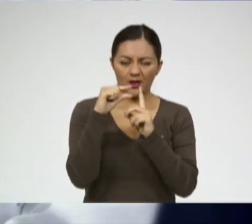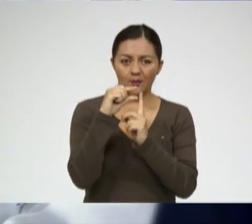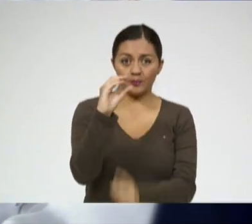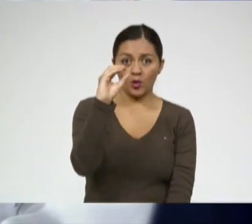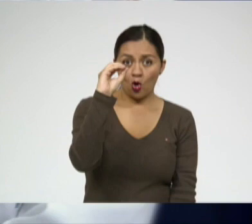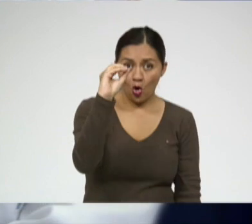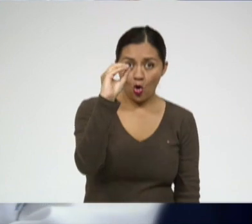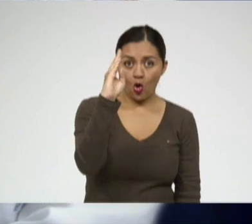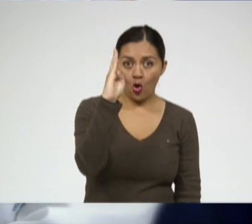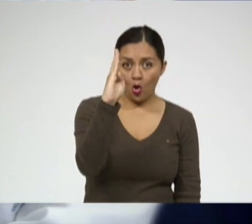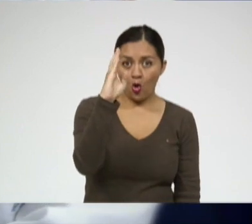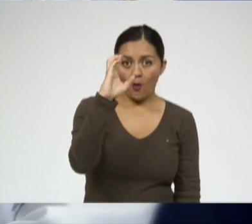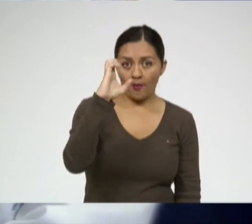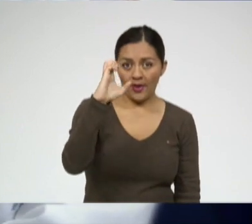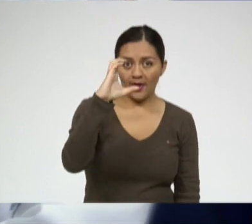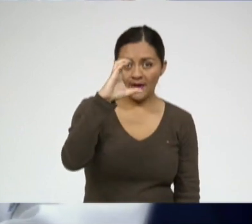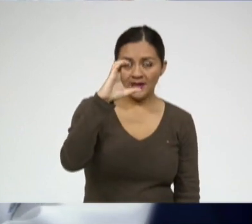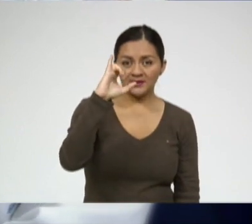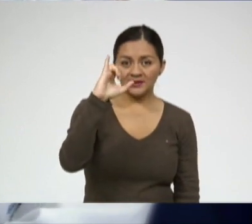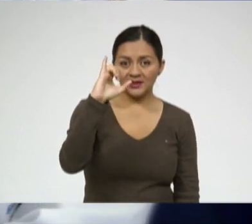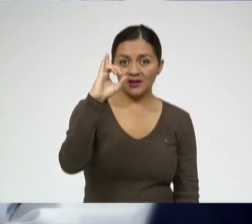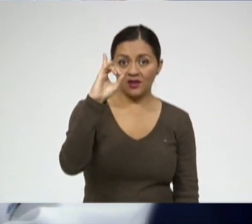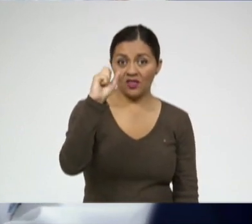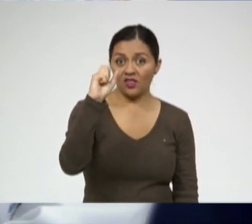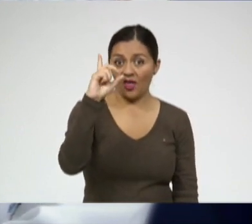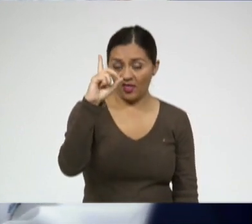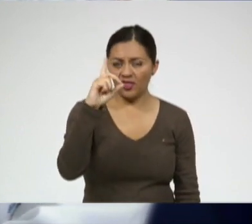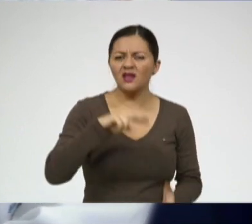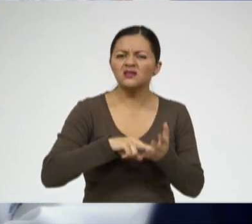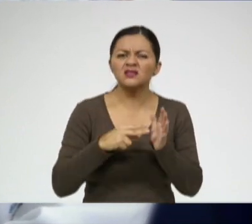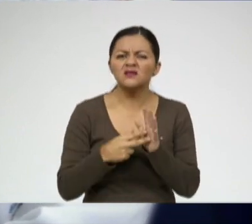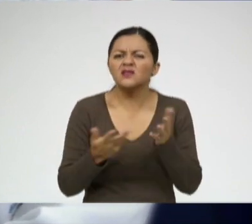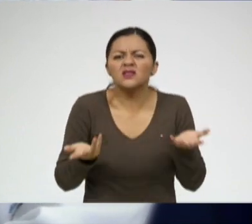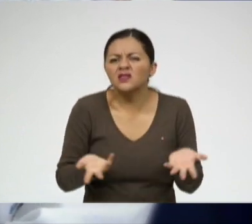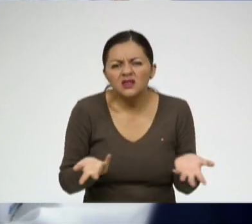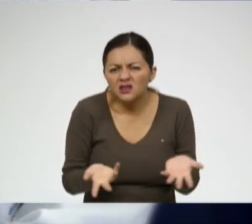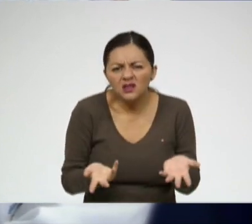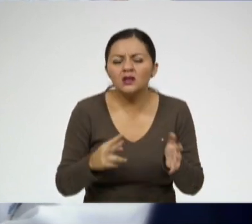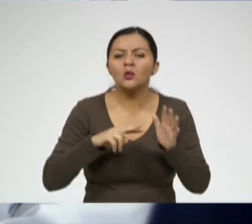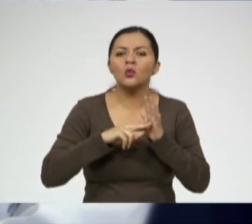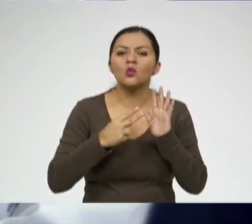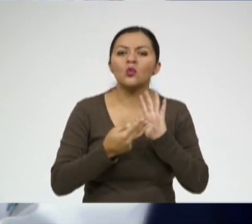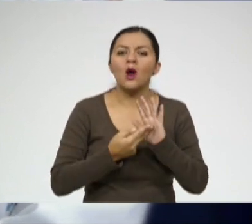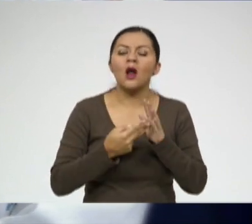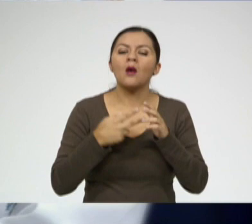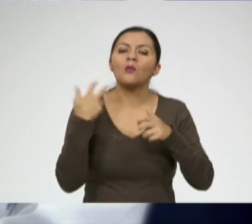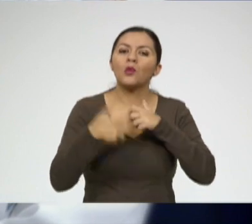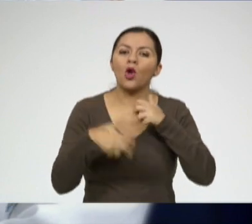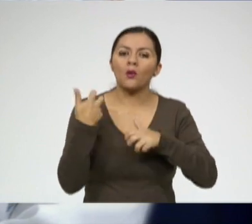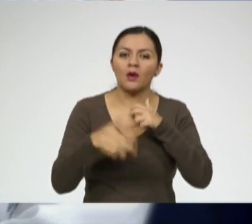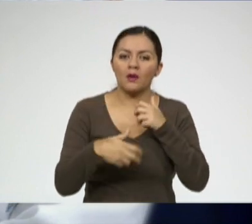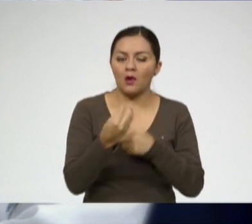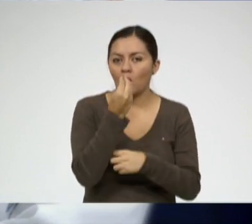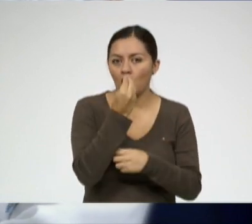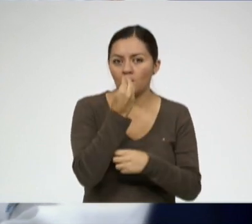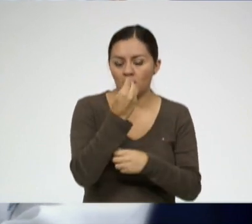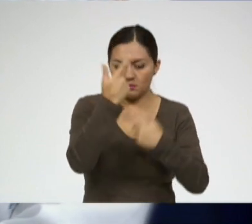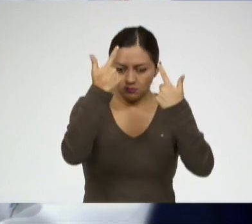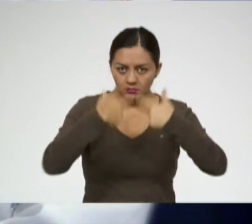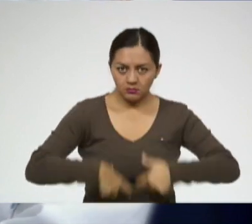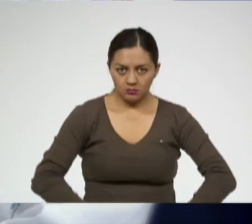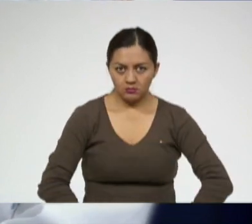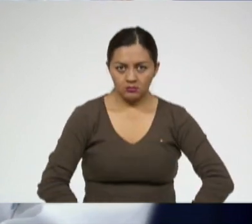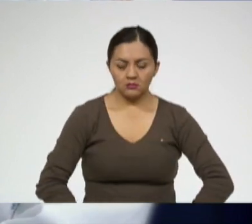trastorno crónico en que influye muchos factores, decir, multifactorial.